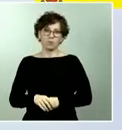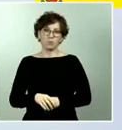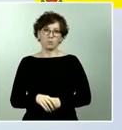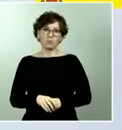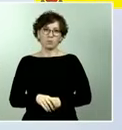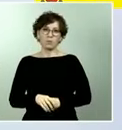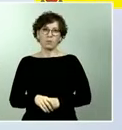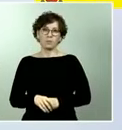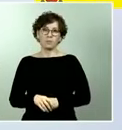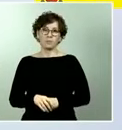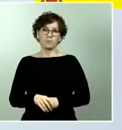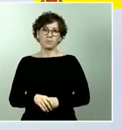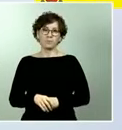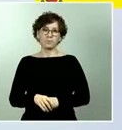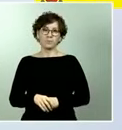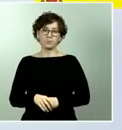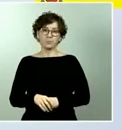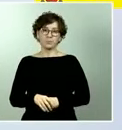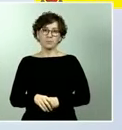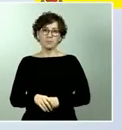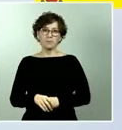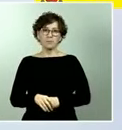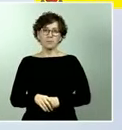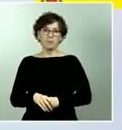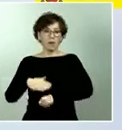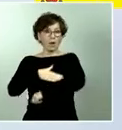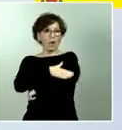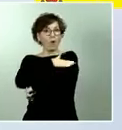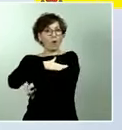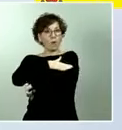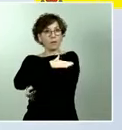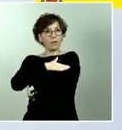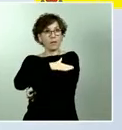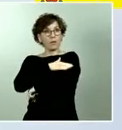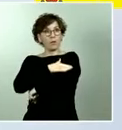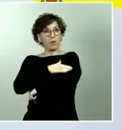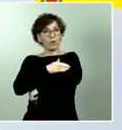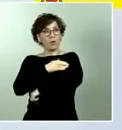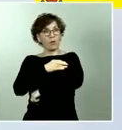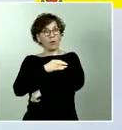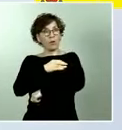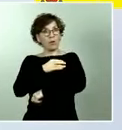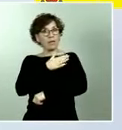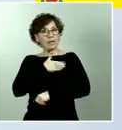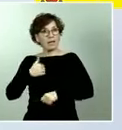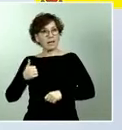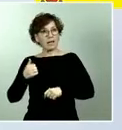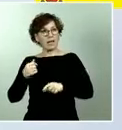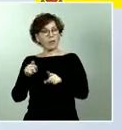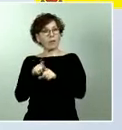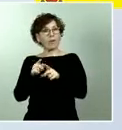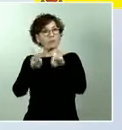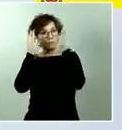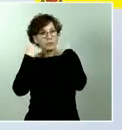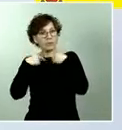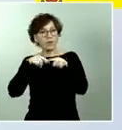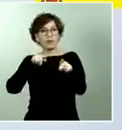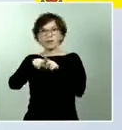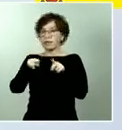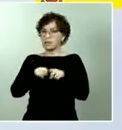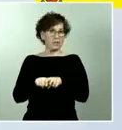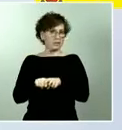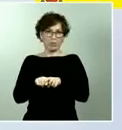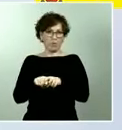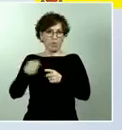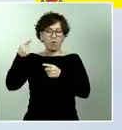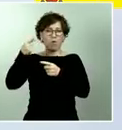a crítica ni, por supuesto, la espera. Muy al contrario, necesitamos la ayuda y el concurso de todos y de todas